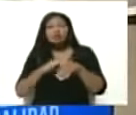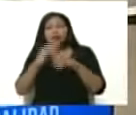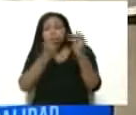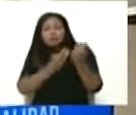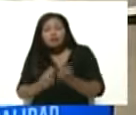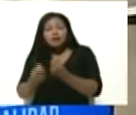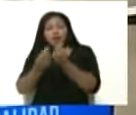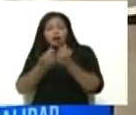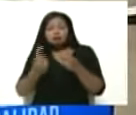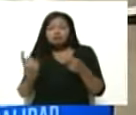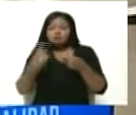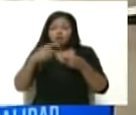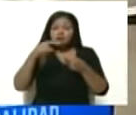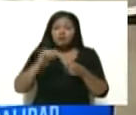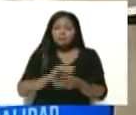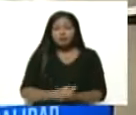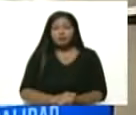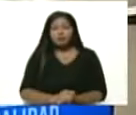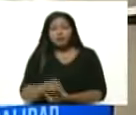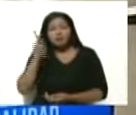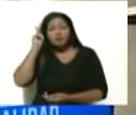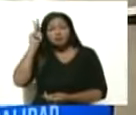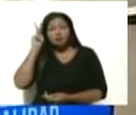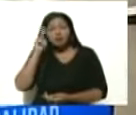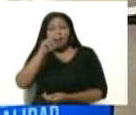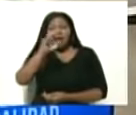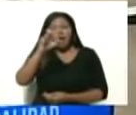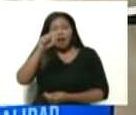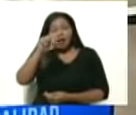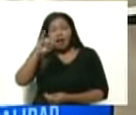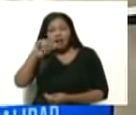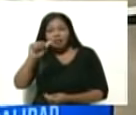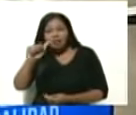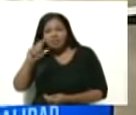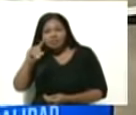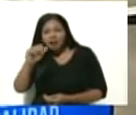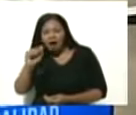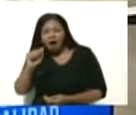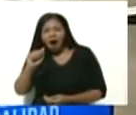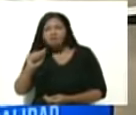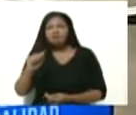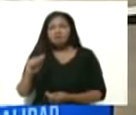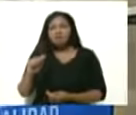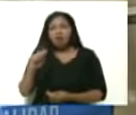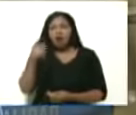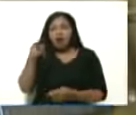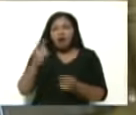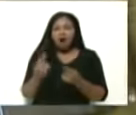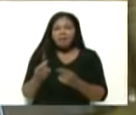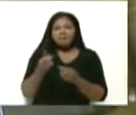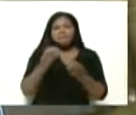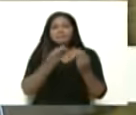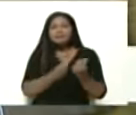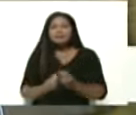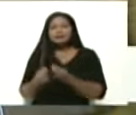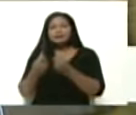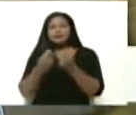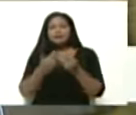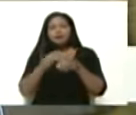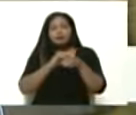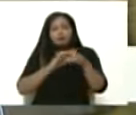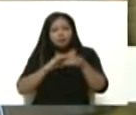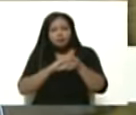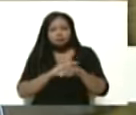profesora Eneida Laya, ministra de Comercio, guariqueña. Mi